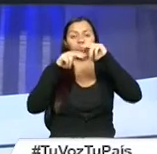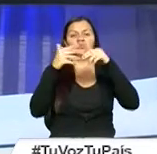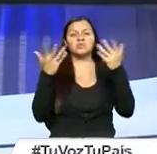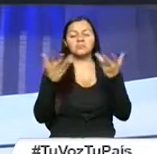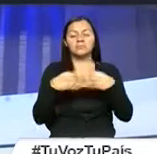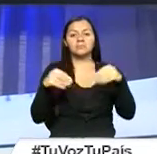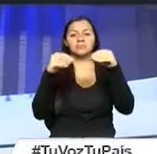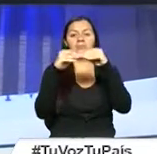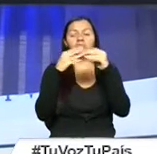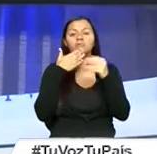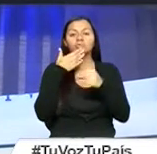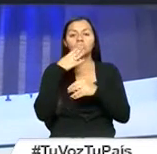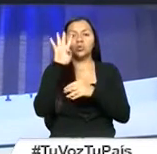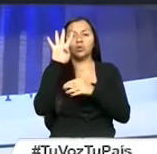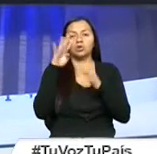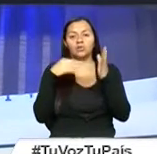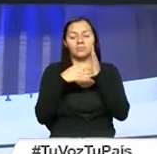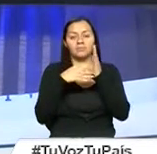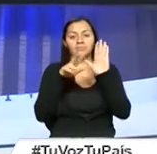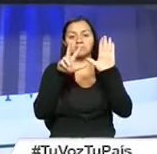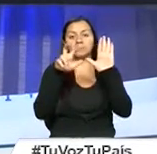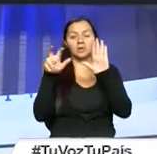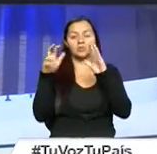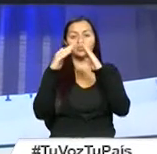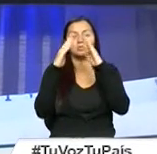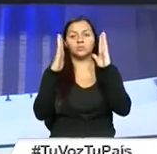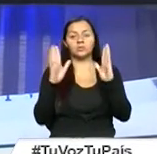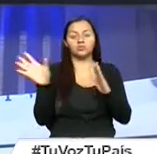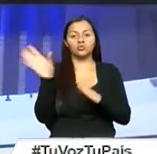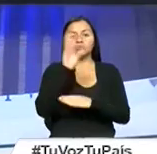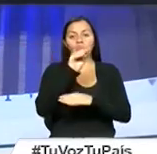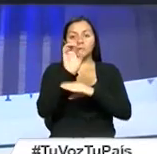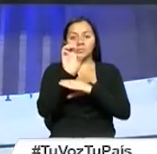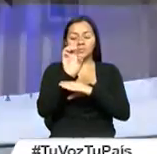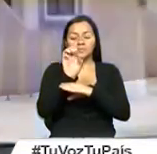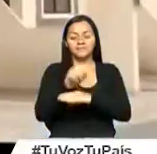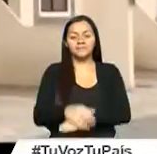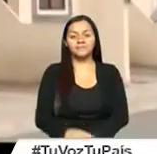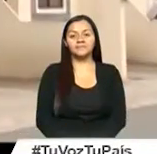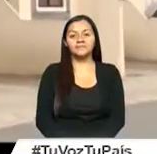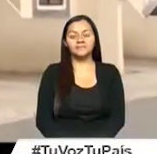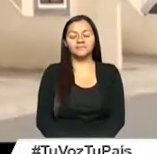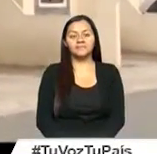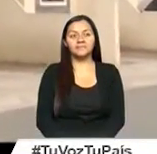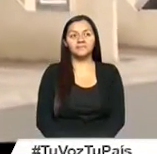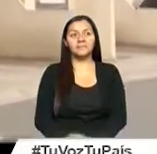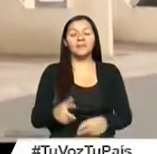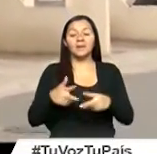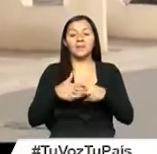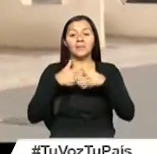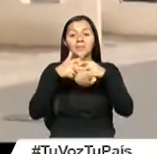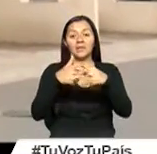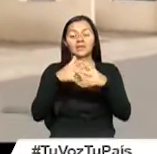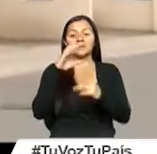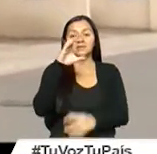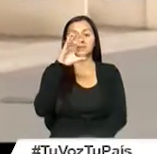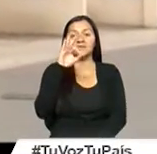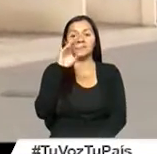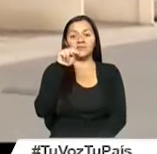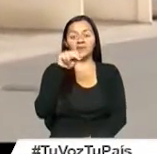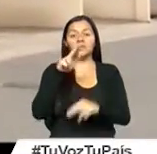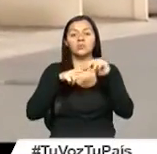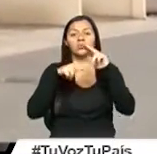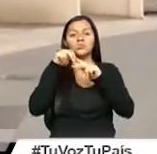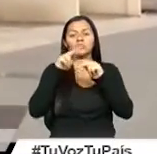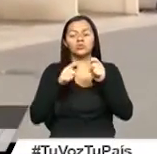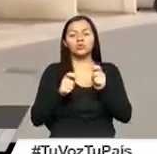cuales se edifican más de 4,800 viviendas en todo el país. Los créditos del CFN Construye